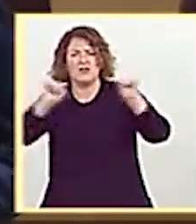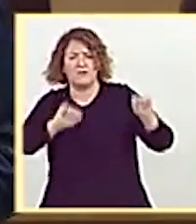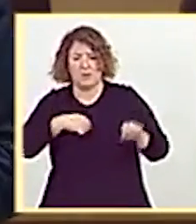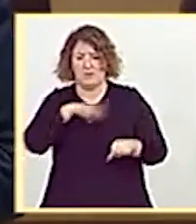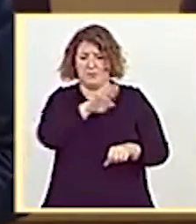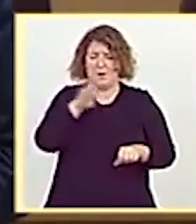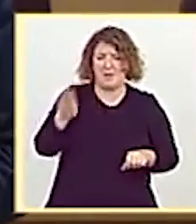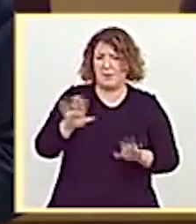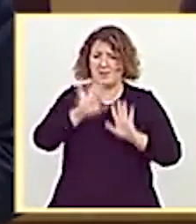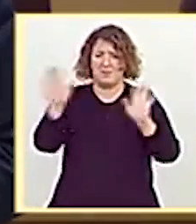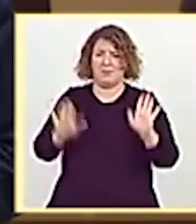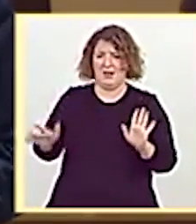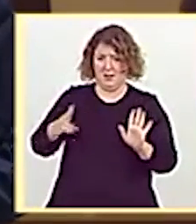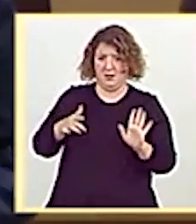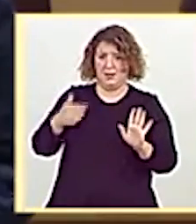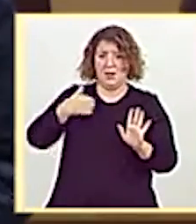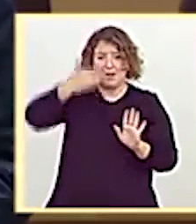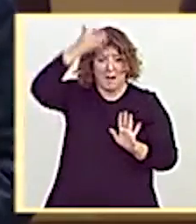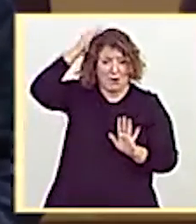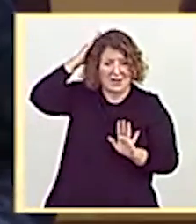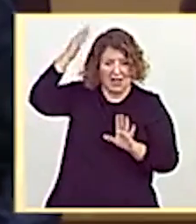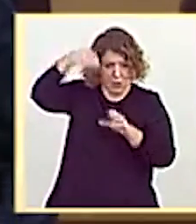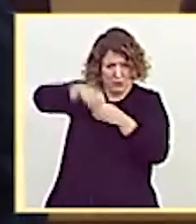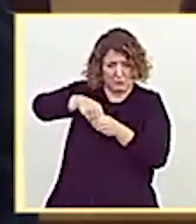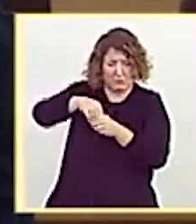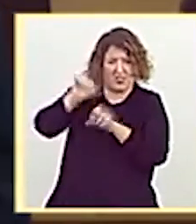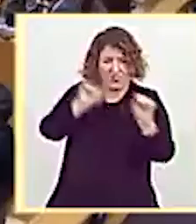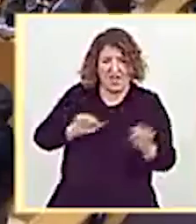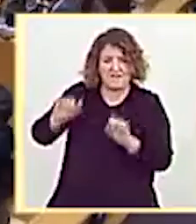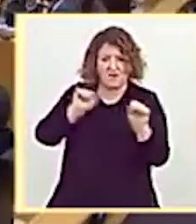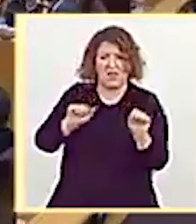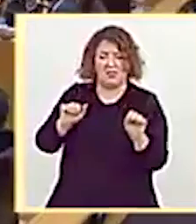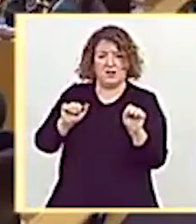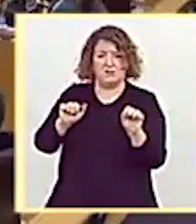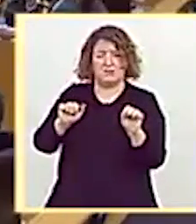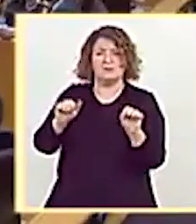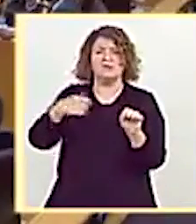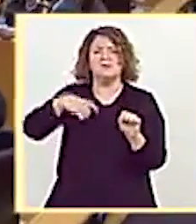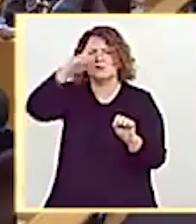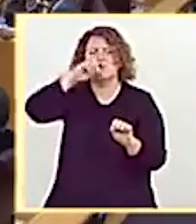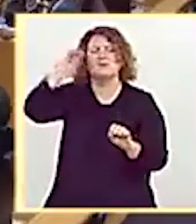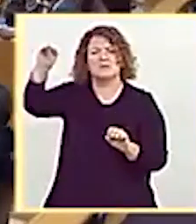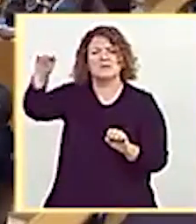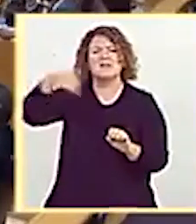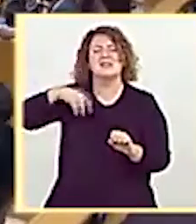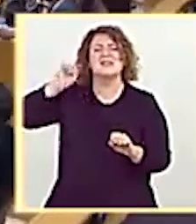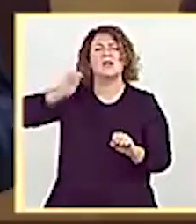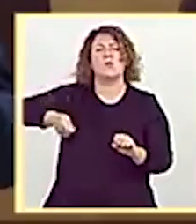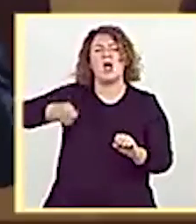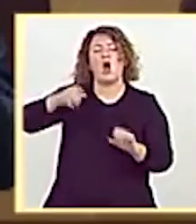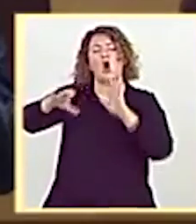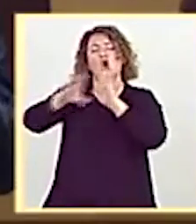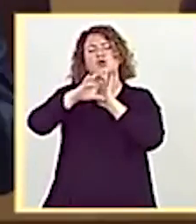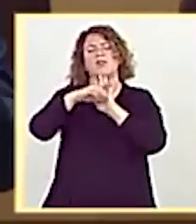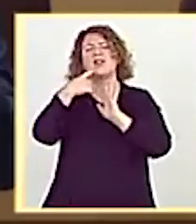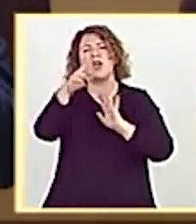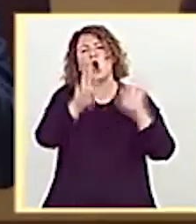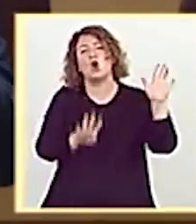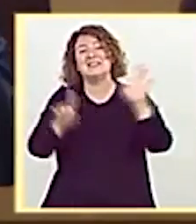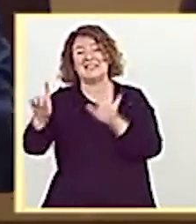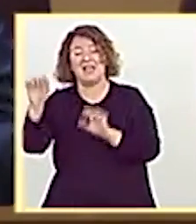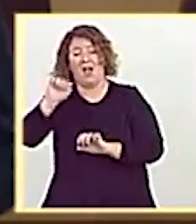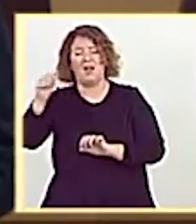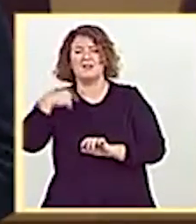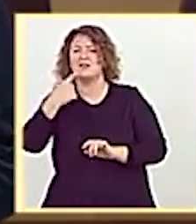Partido Popular de Pablo Casado. Y, además, les han recordado la sentencia del Constitucional del 86 que refrenda la